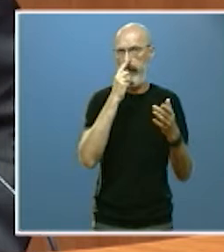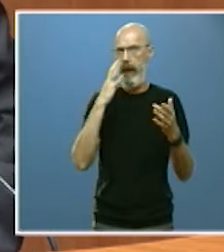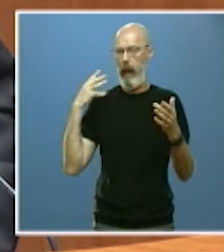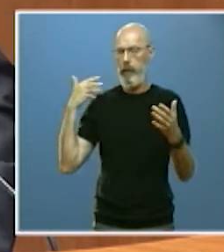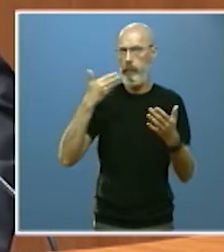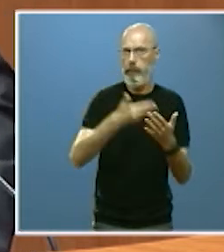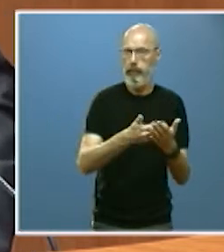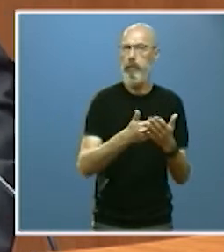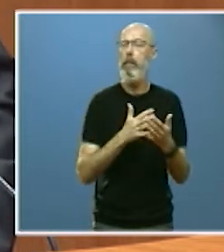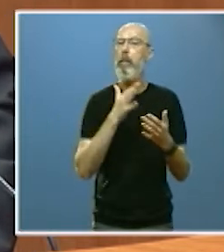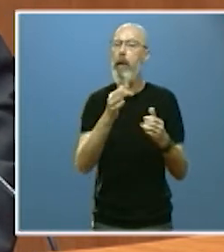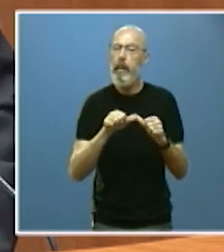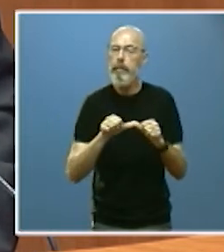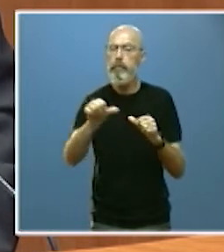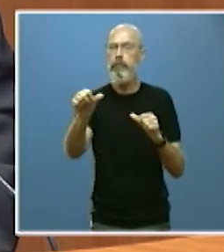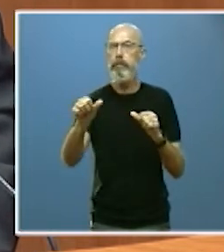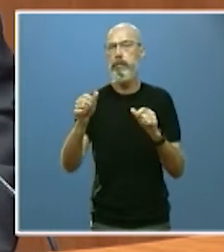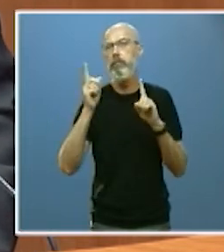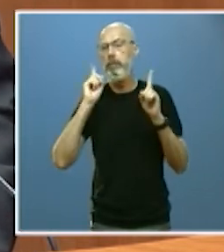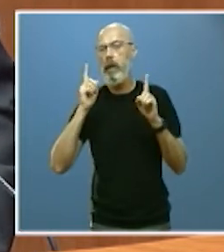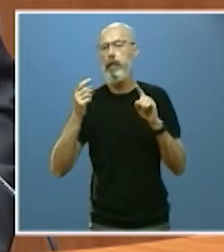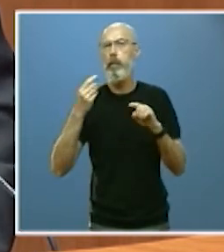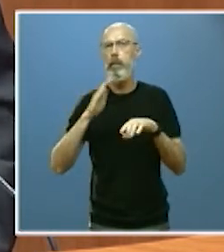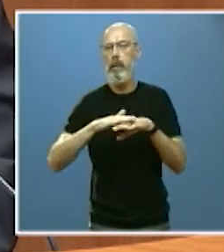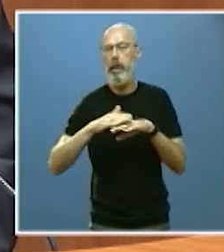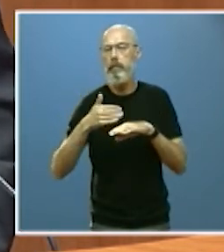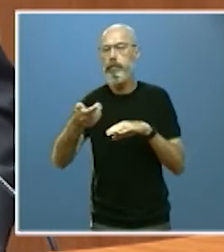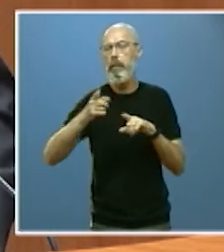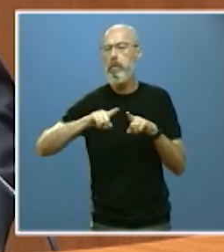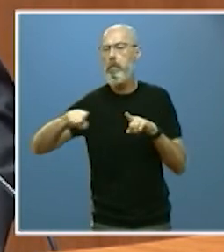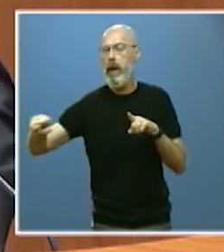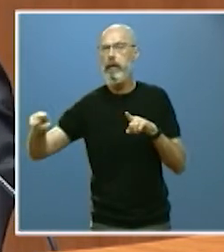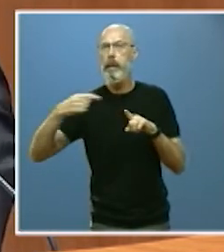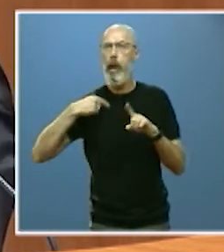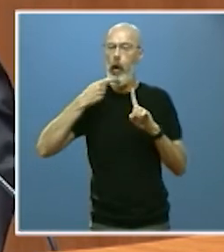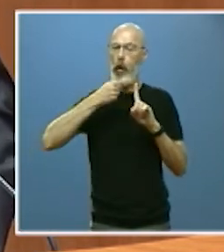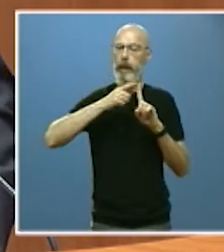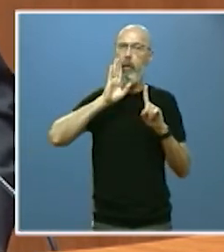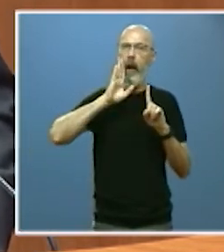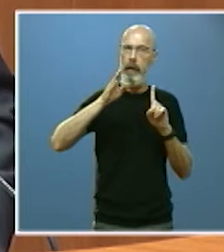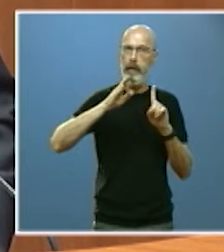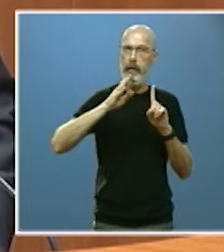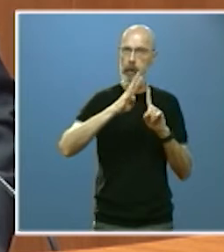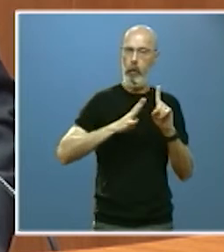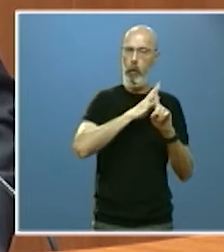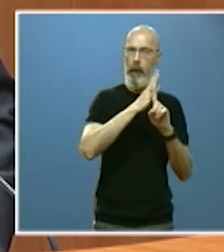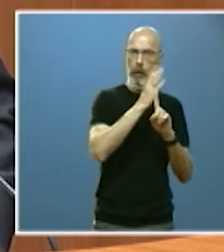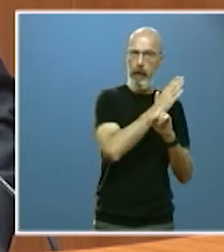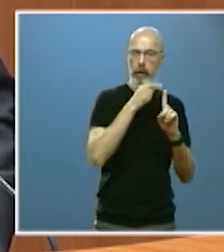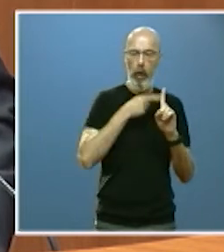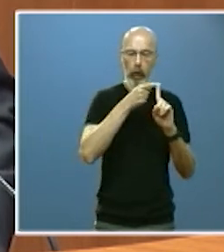previsiones para completar en los próximos meses los objetivos que nos marcamos al inicio de la legislatura.